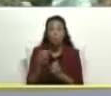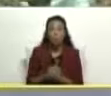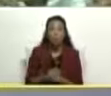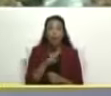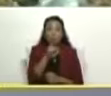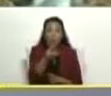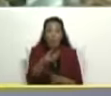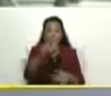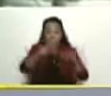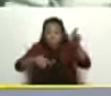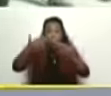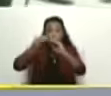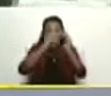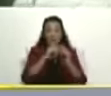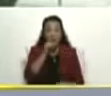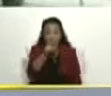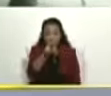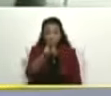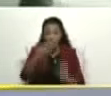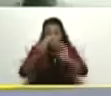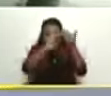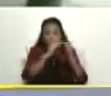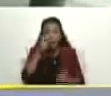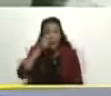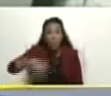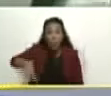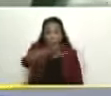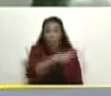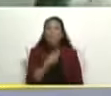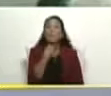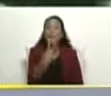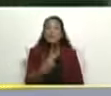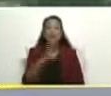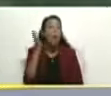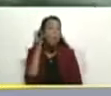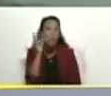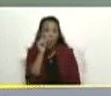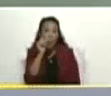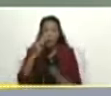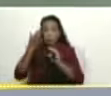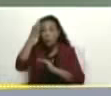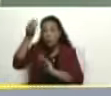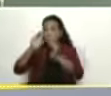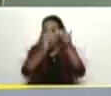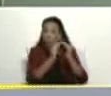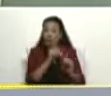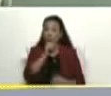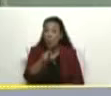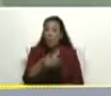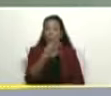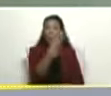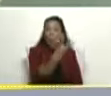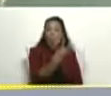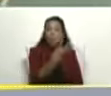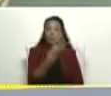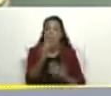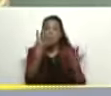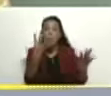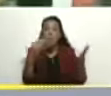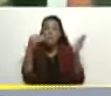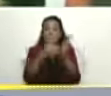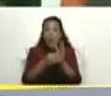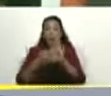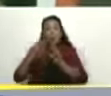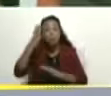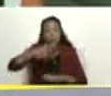a ustedes a los voceros y voceras de los consejos comunales de los 49 mil consejos